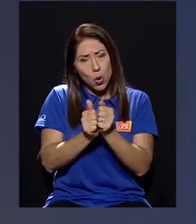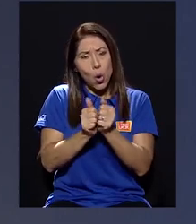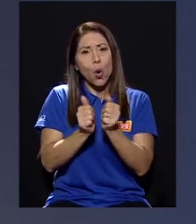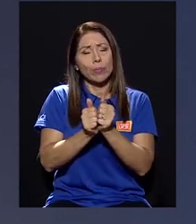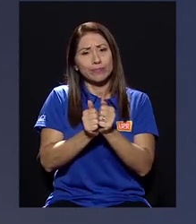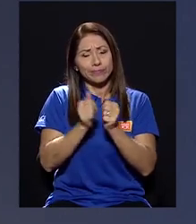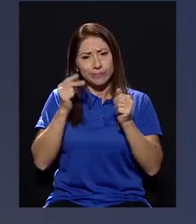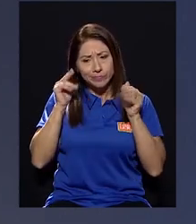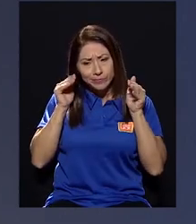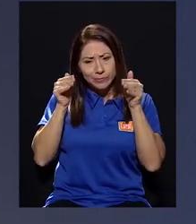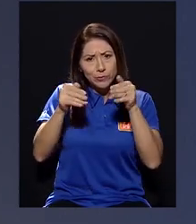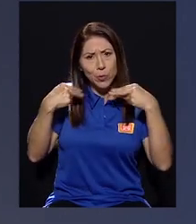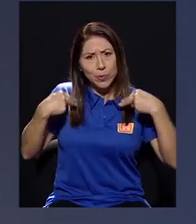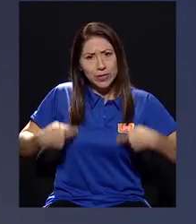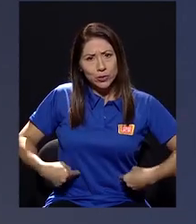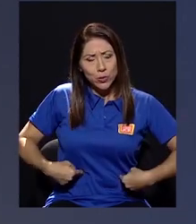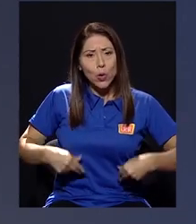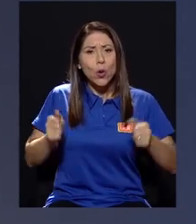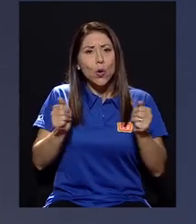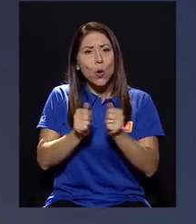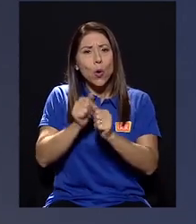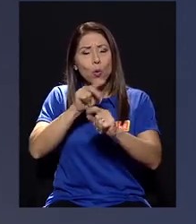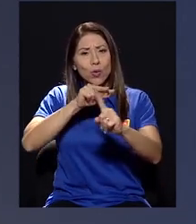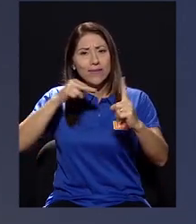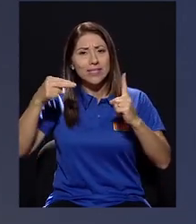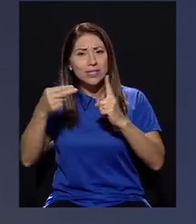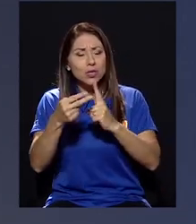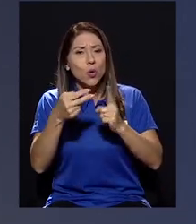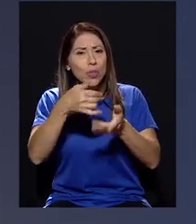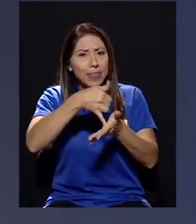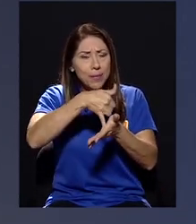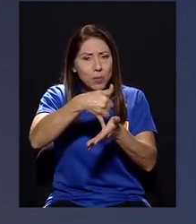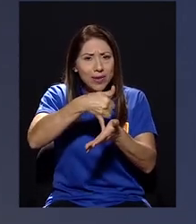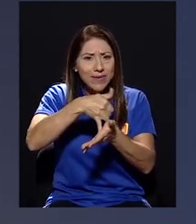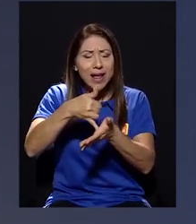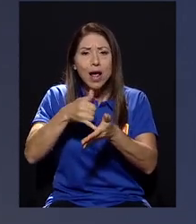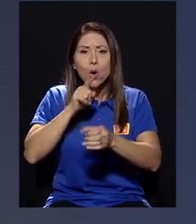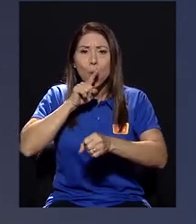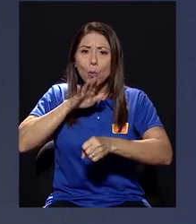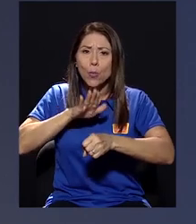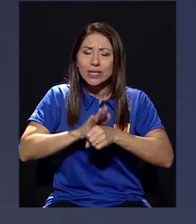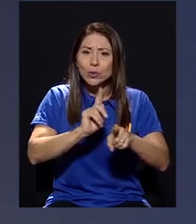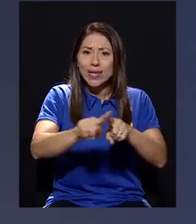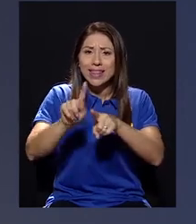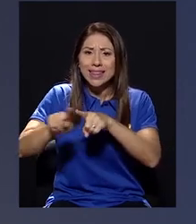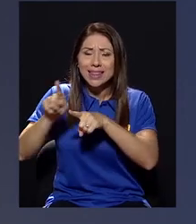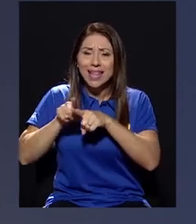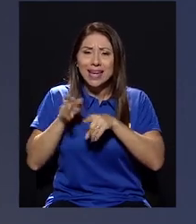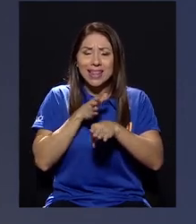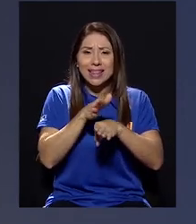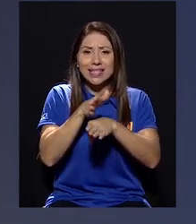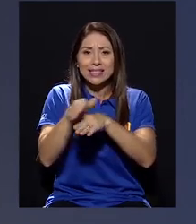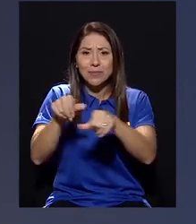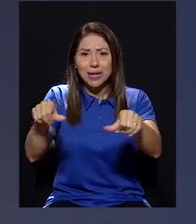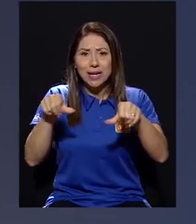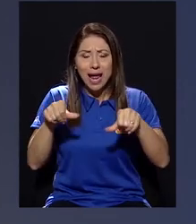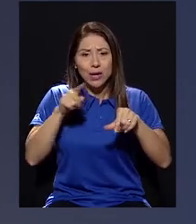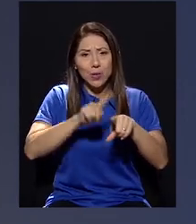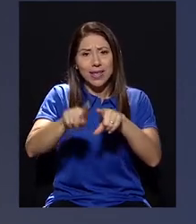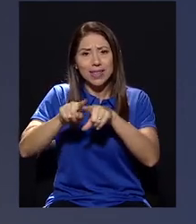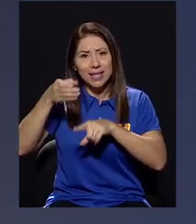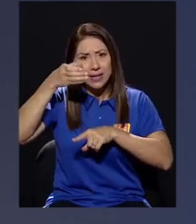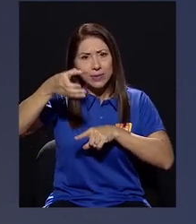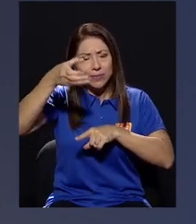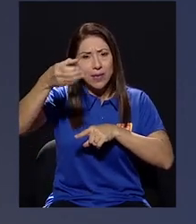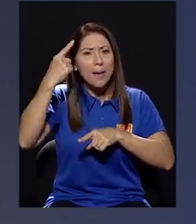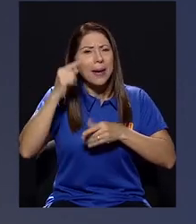visión, como lo planteaba doña Aide, desde la vulnerabilidad y el compromiso interdisciplinario, intercultural, para desarrollar